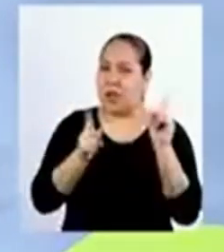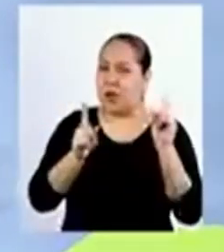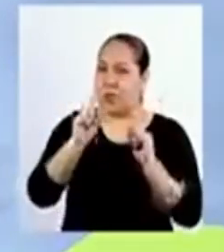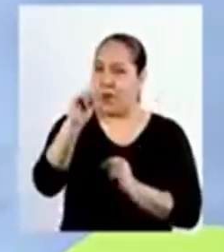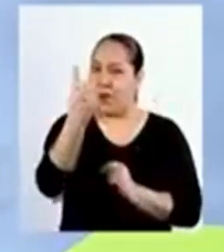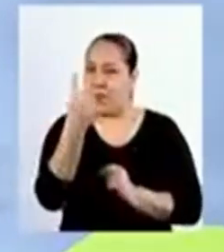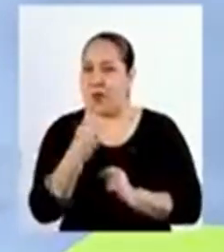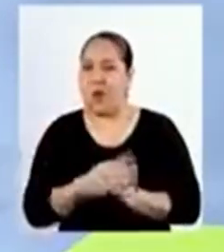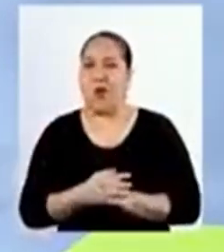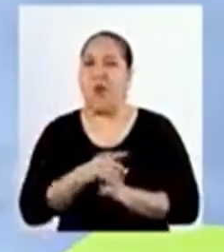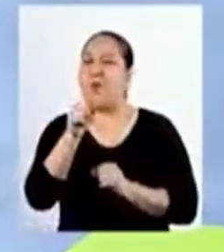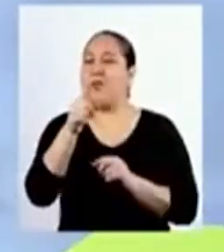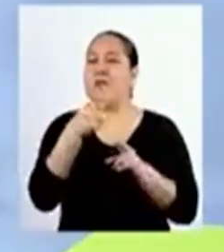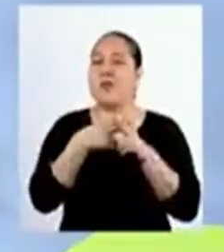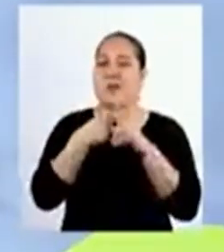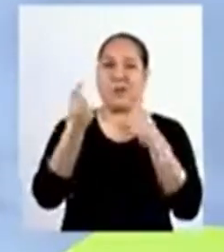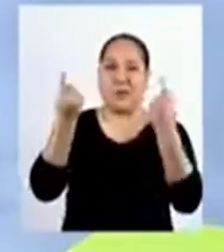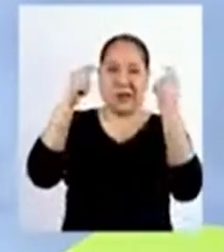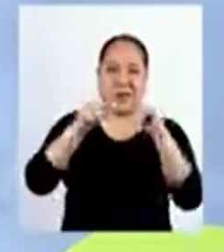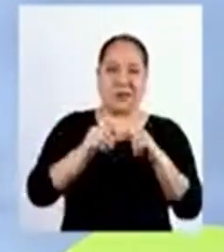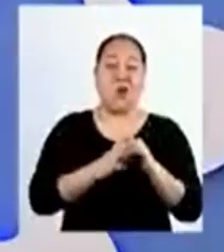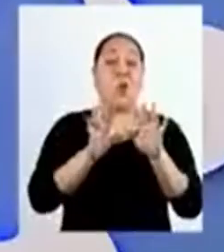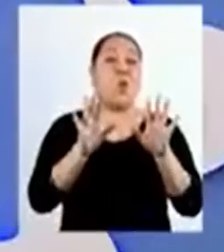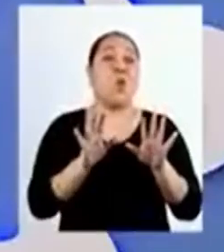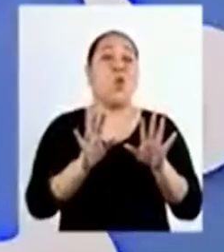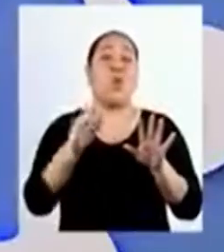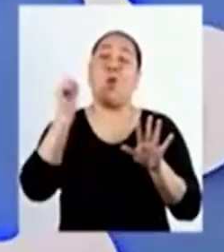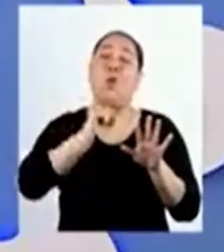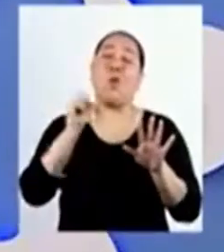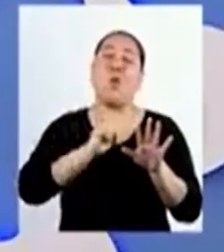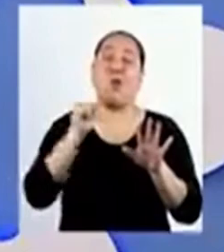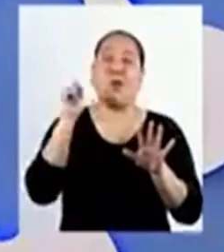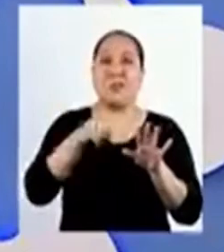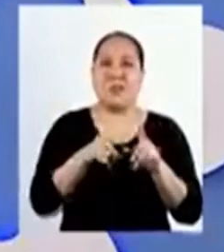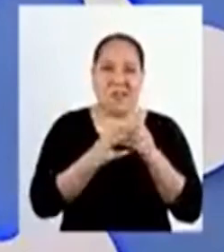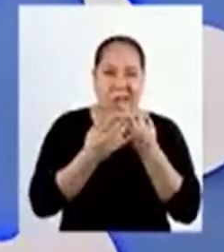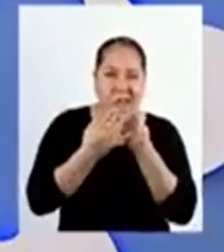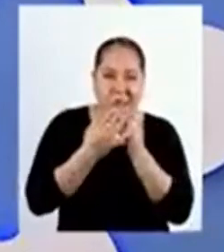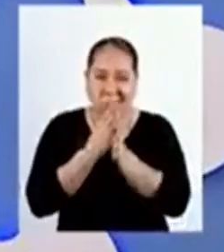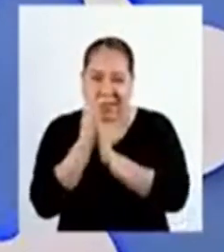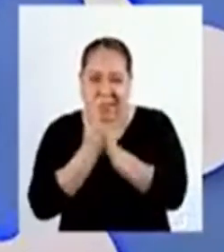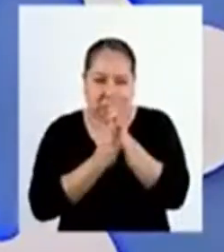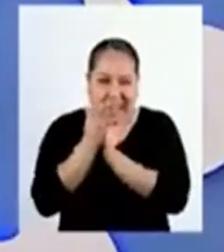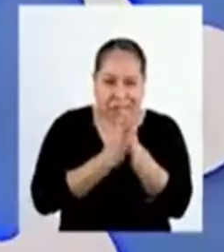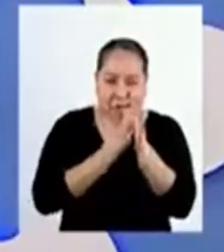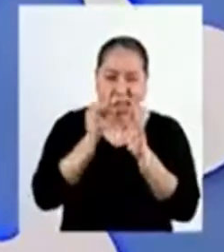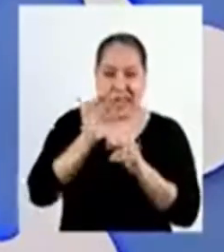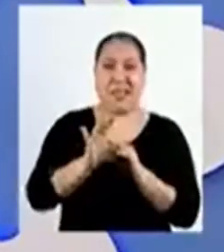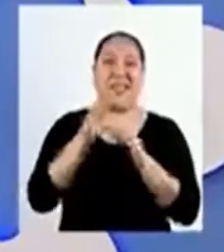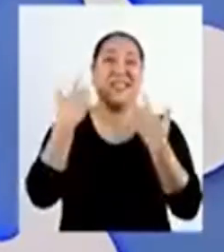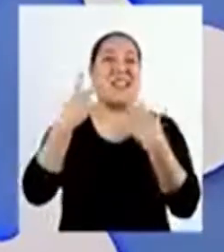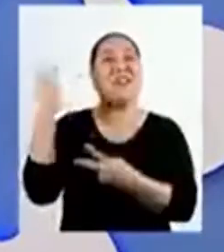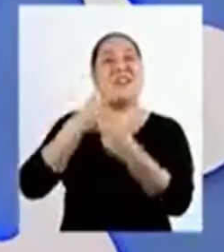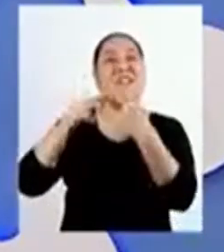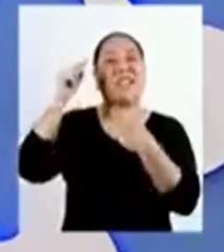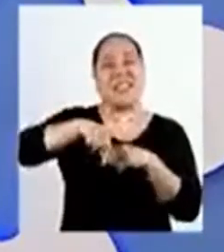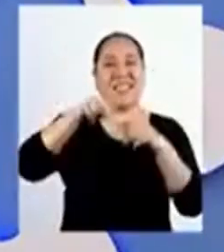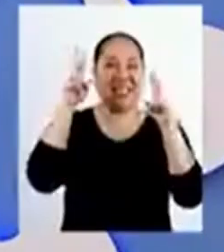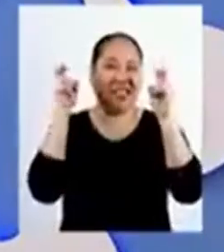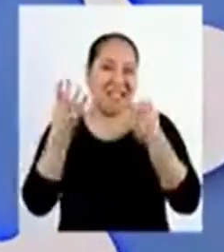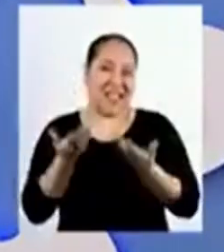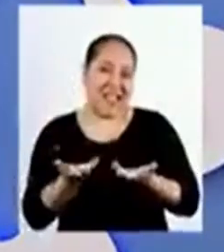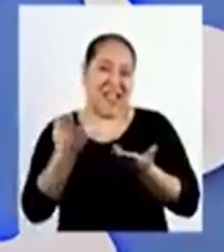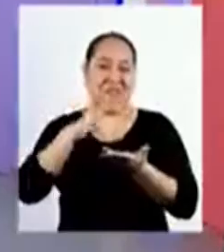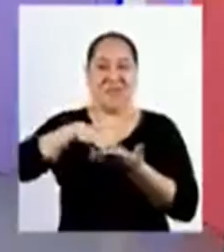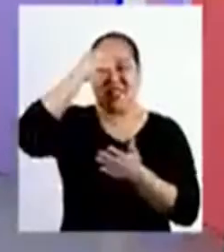primero una pausa. ¡Uh, el suspenso! Está bien, ya volvemos con este